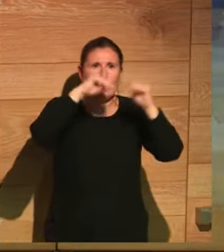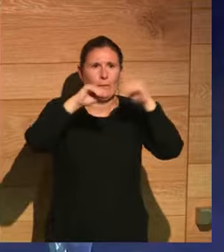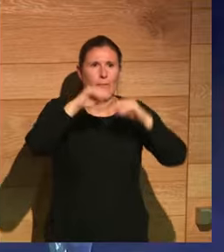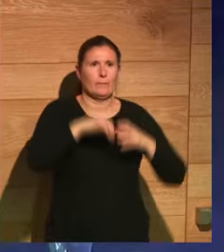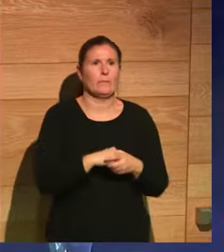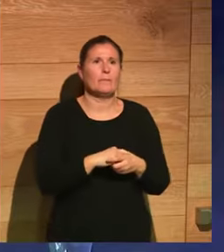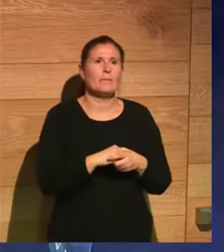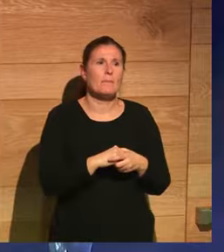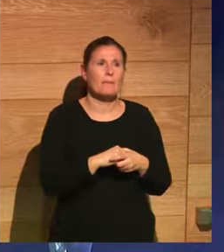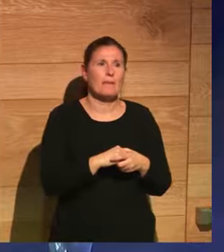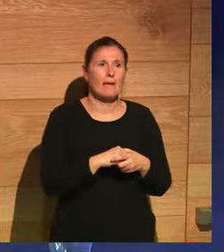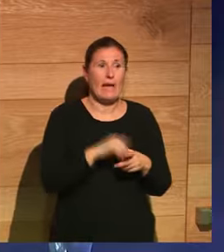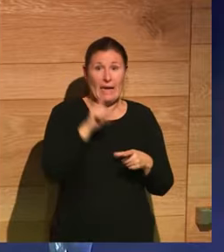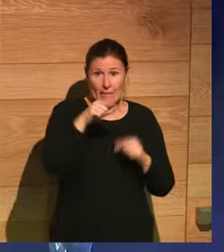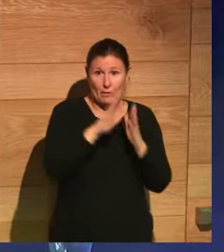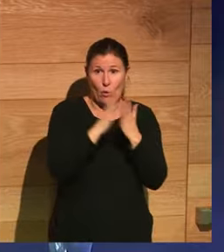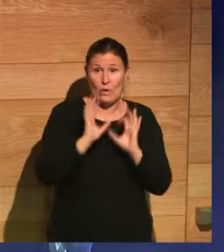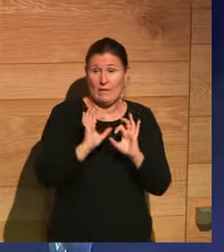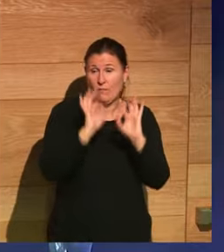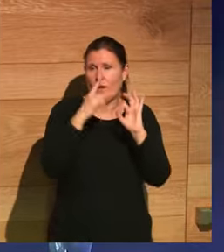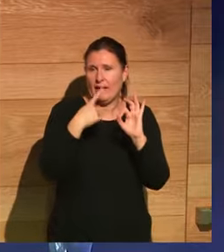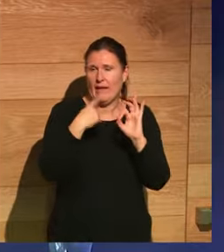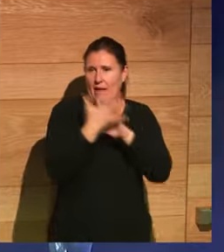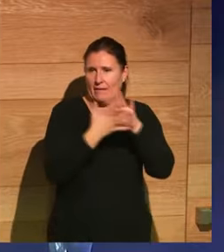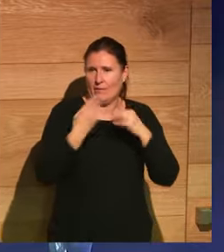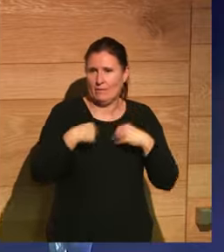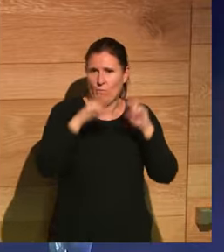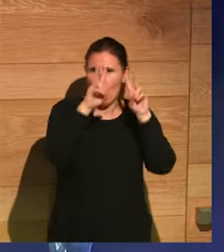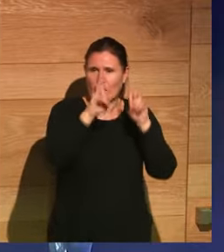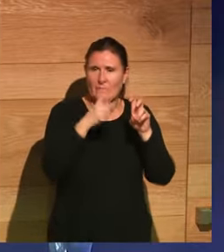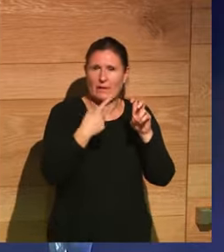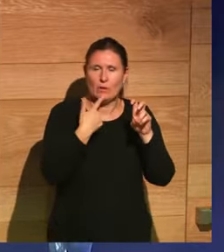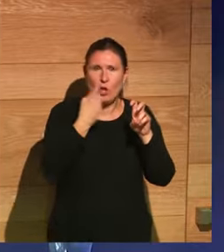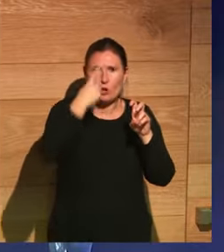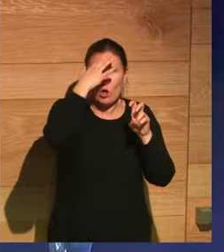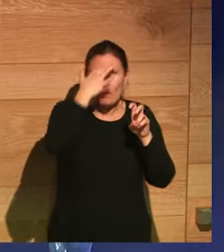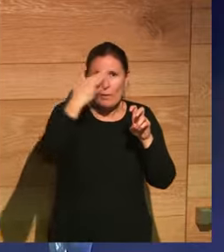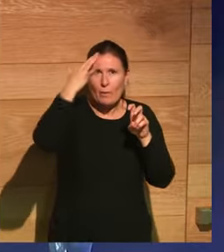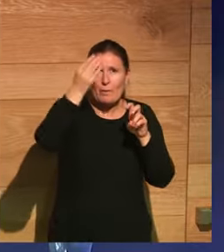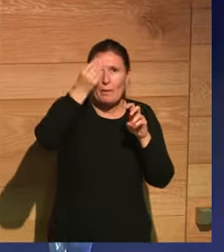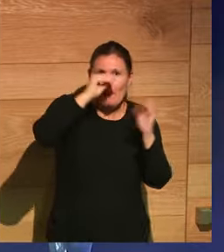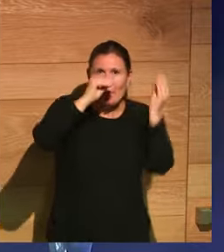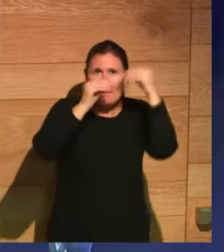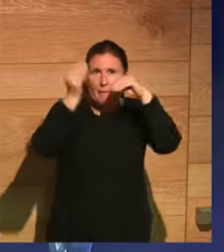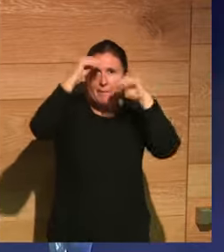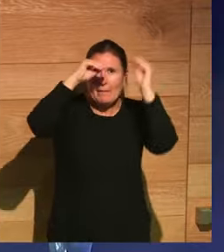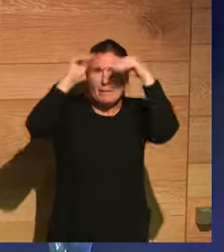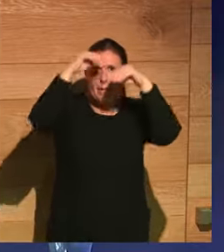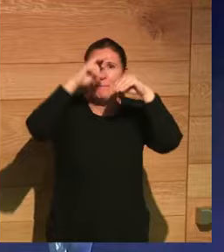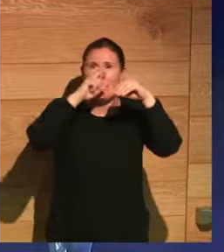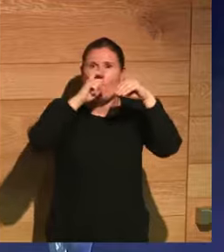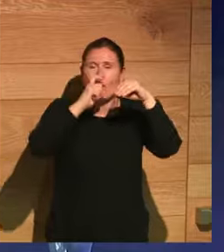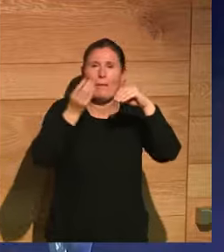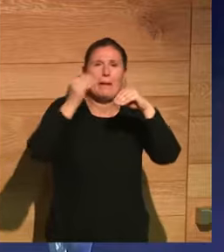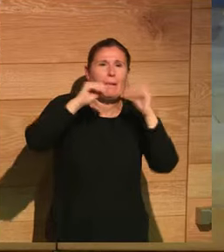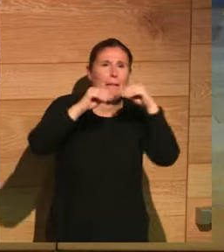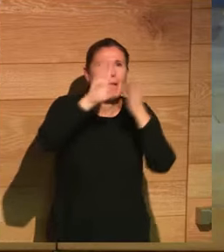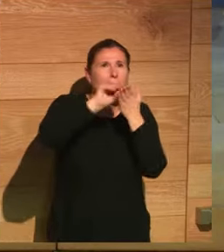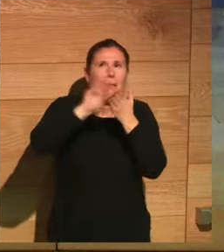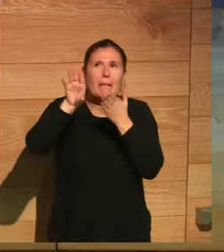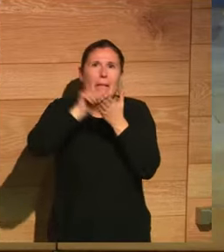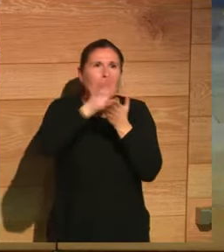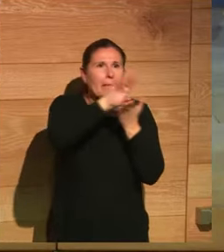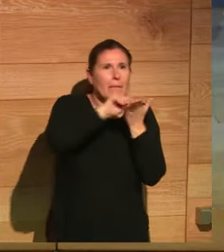en su libro de exhalación, que habla precisamente sobre esto, sobre cómo reconstruimos constantemente nuestra memoria. Con lo cual, claro, si eres